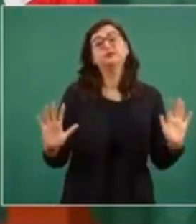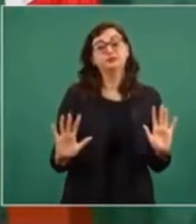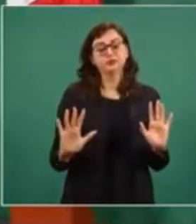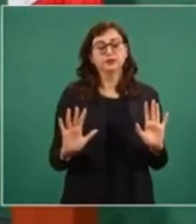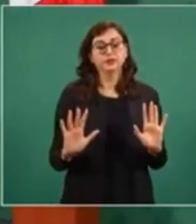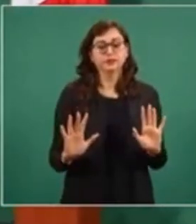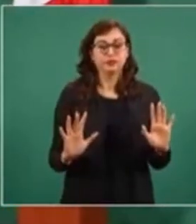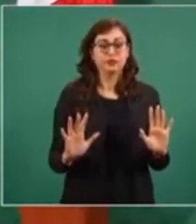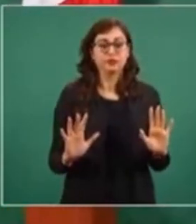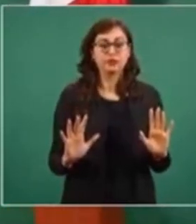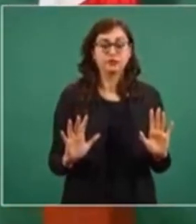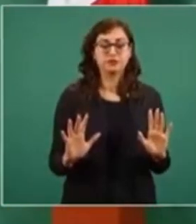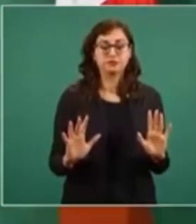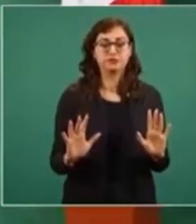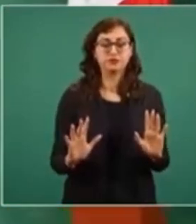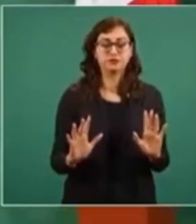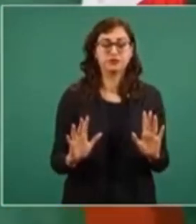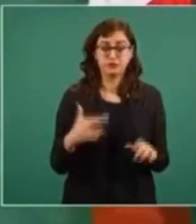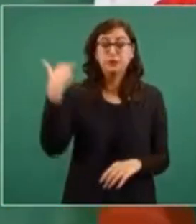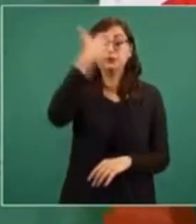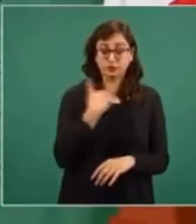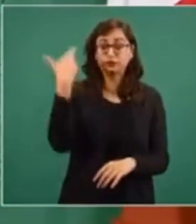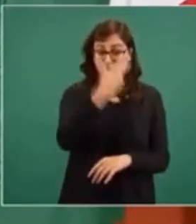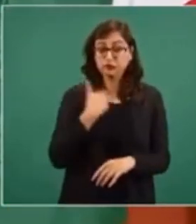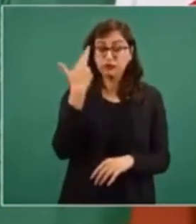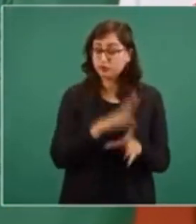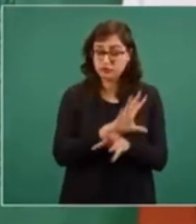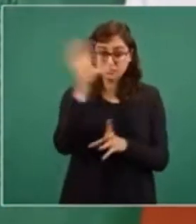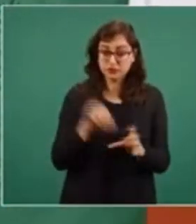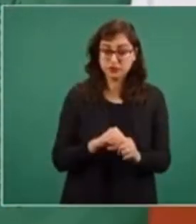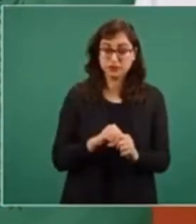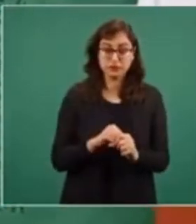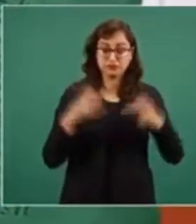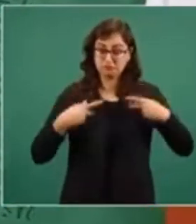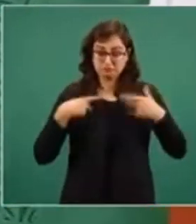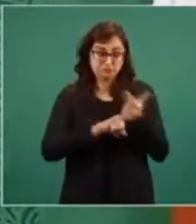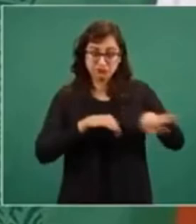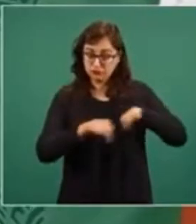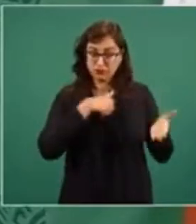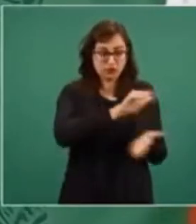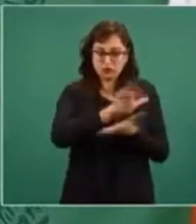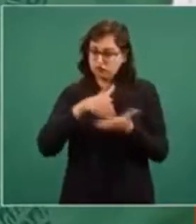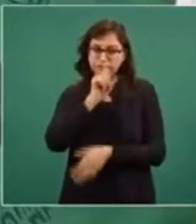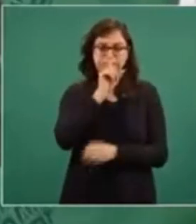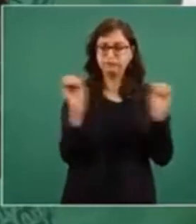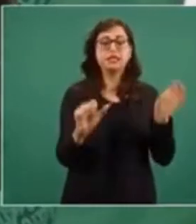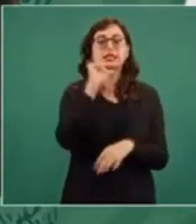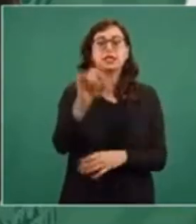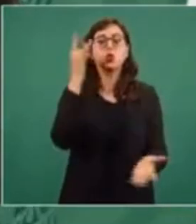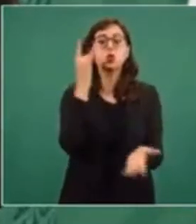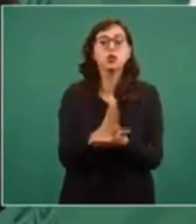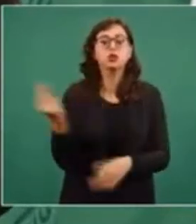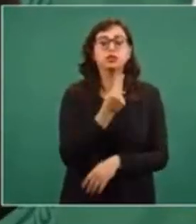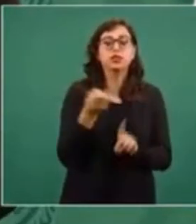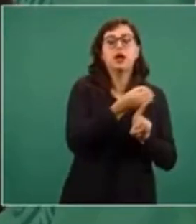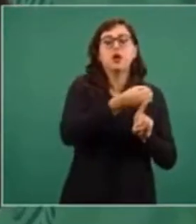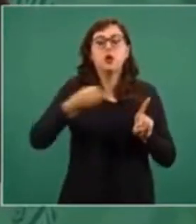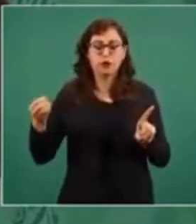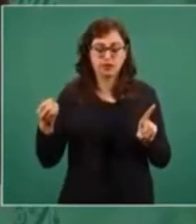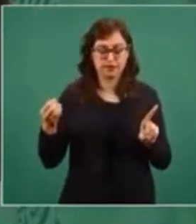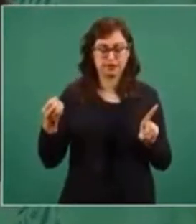Se va a revisar, no se va a despedir a ningún trabajador, es poner orden